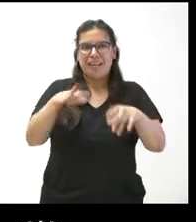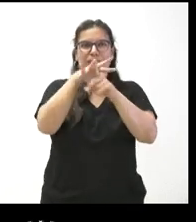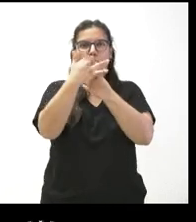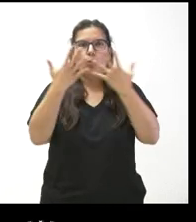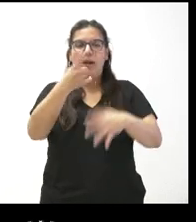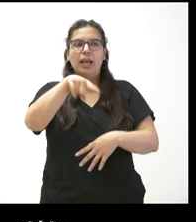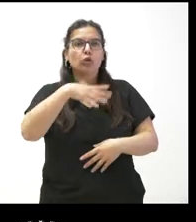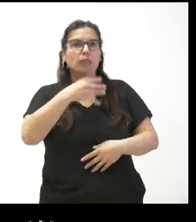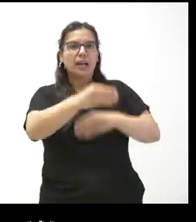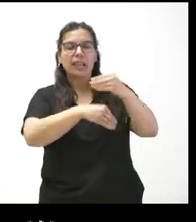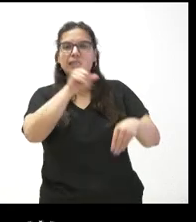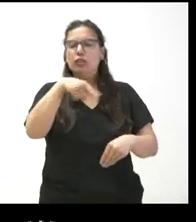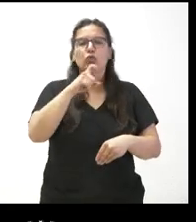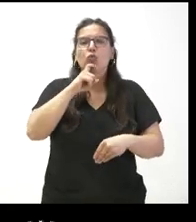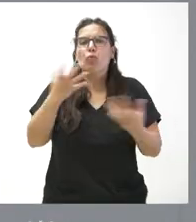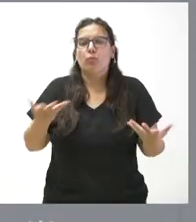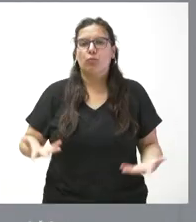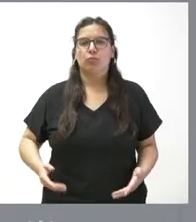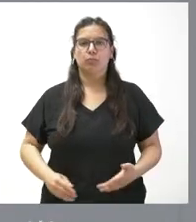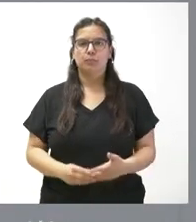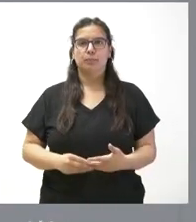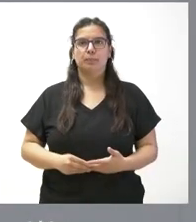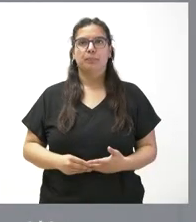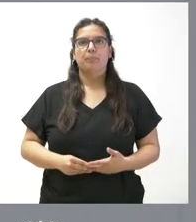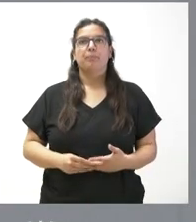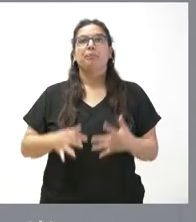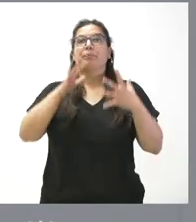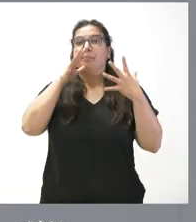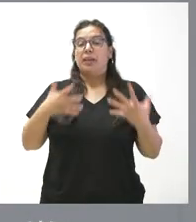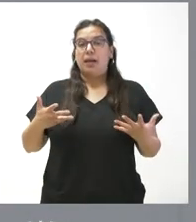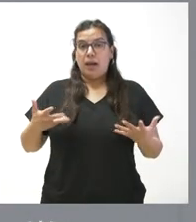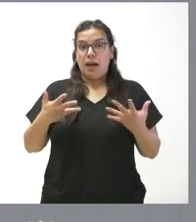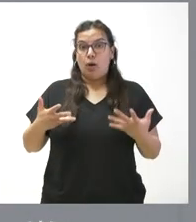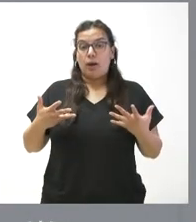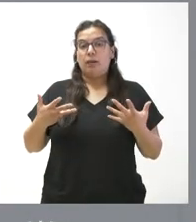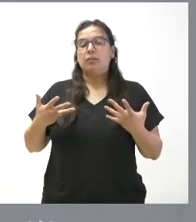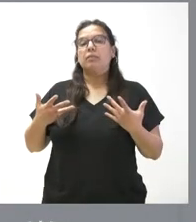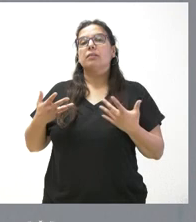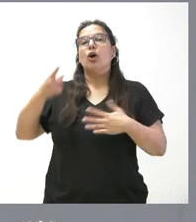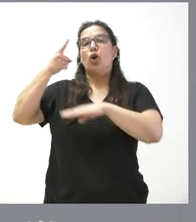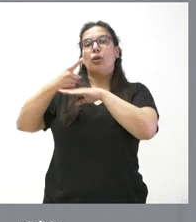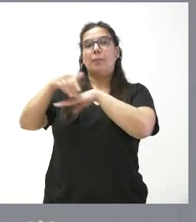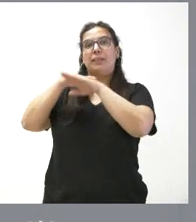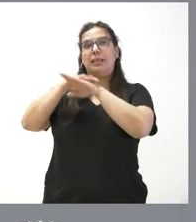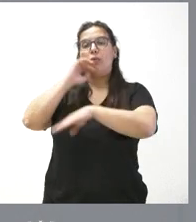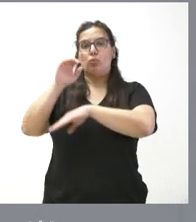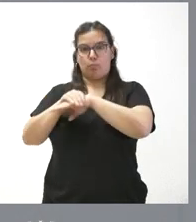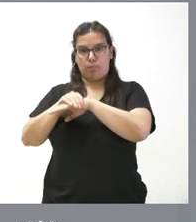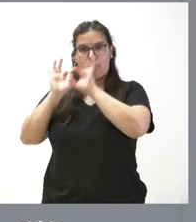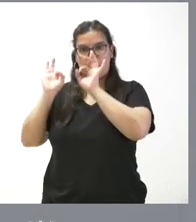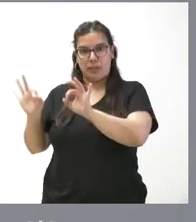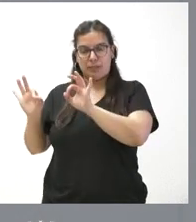mover, no mover? ¿En qué situación se encuentran? Ahora es de aplicación la orden ministerial. Y esta orden